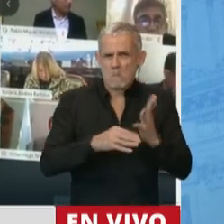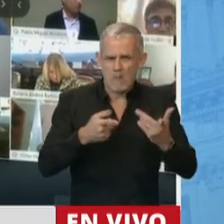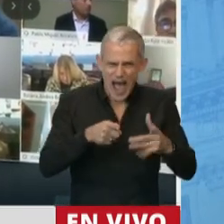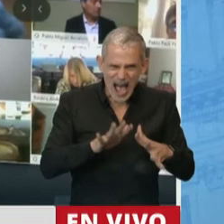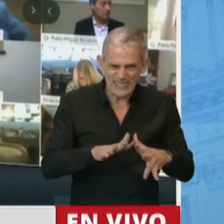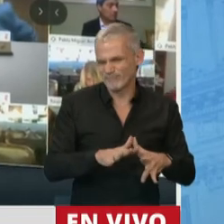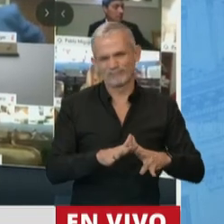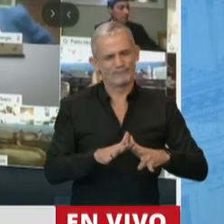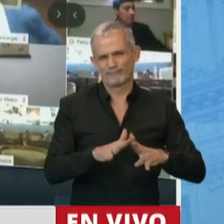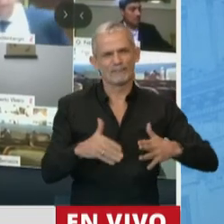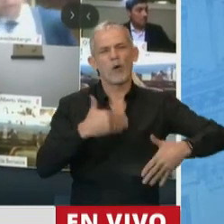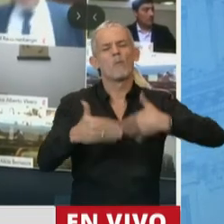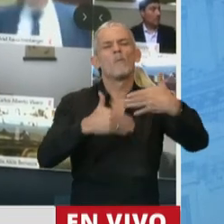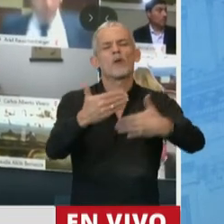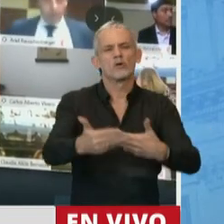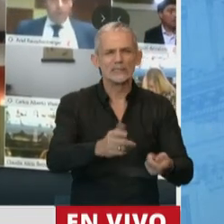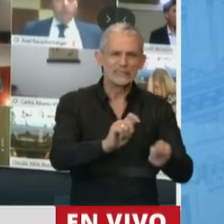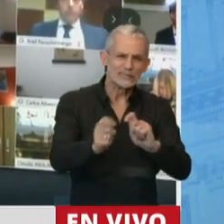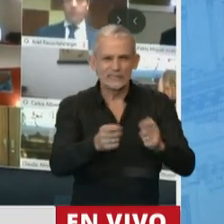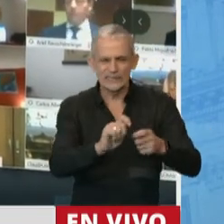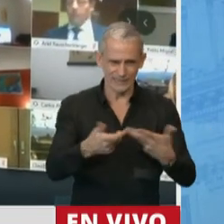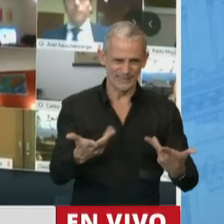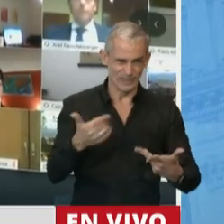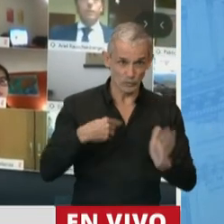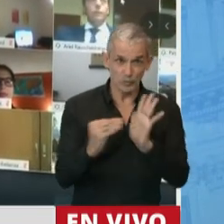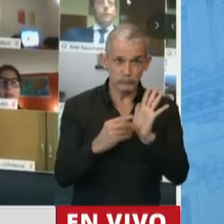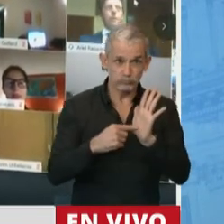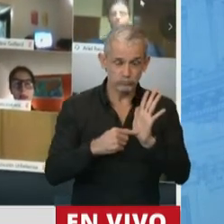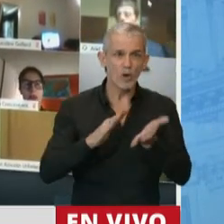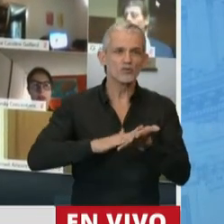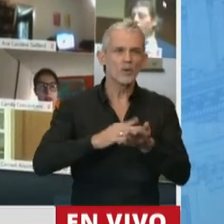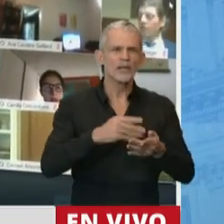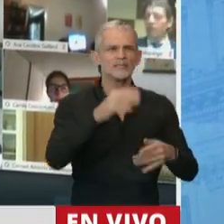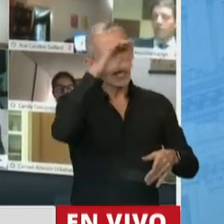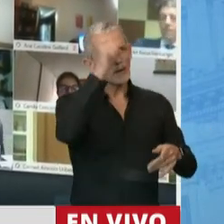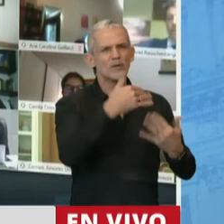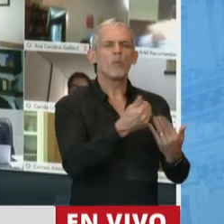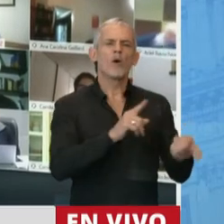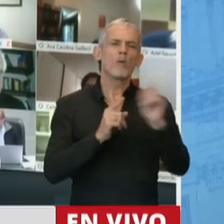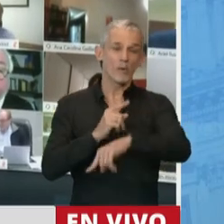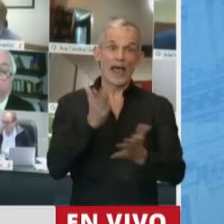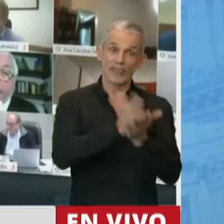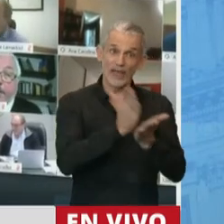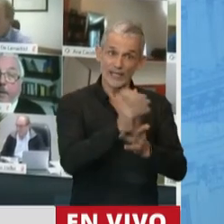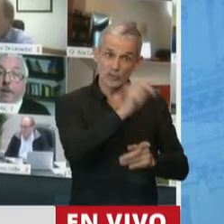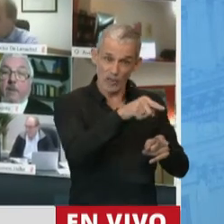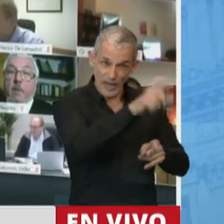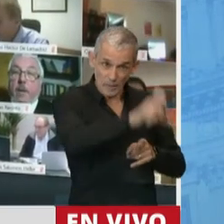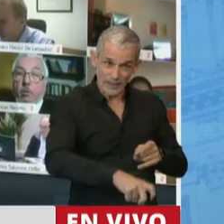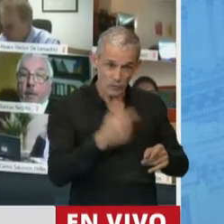este proceso. Por lo tanto, planteé en cuanto a la reversibilidad que sea un derecho tanto del